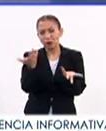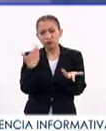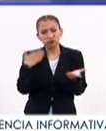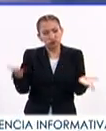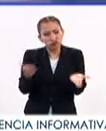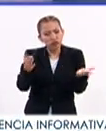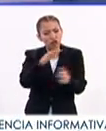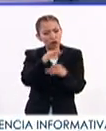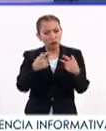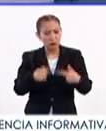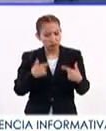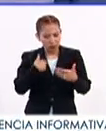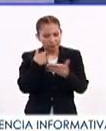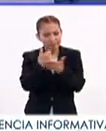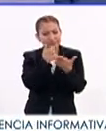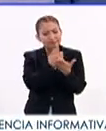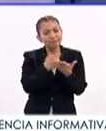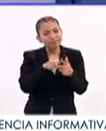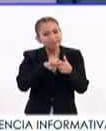movilización de toda la ciudadanía